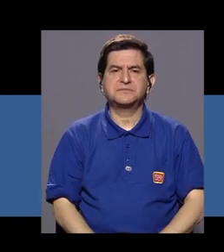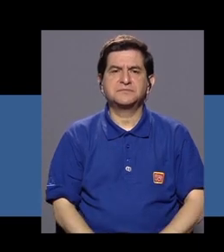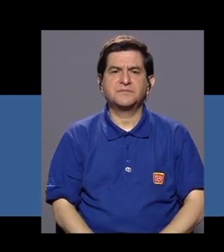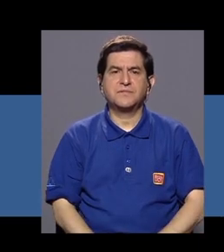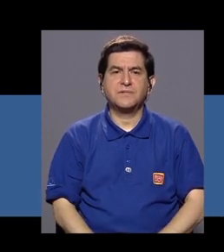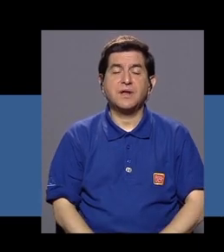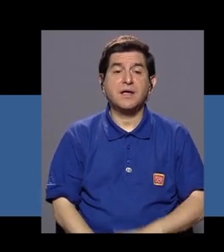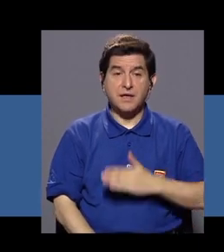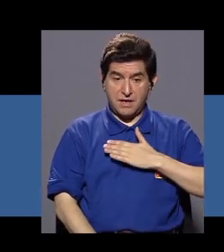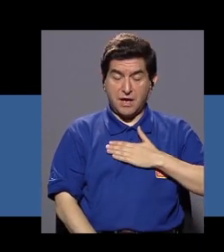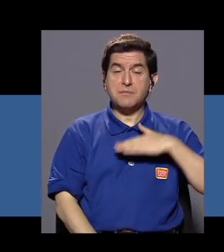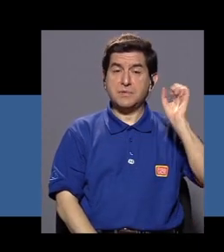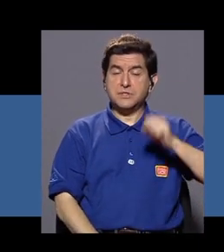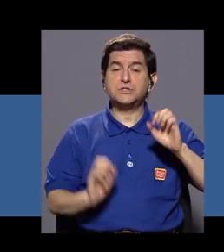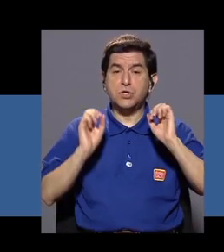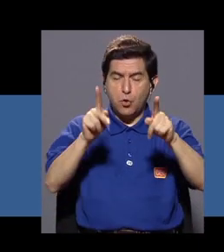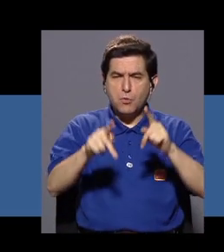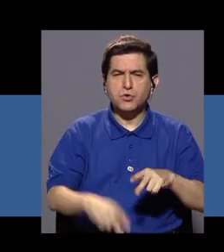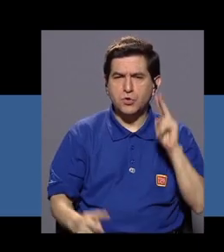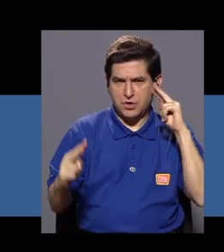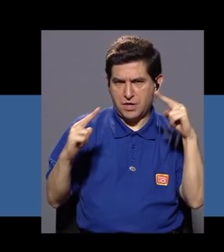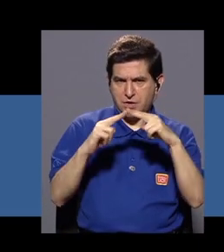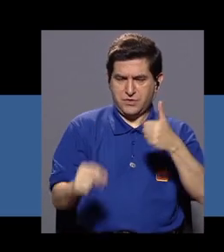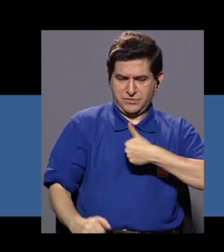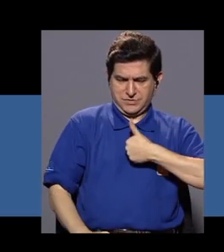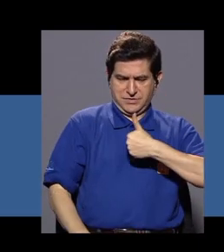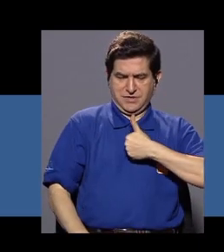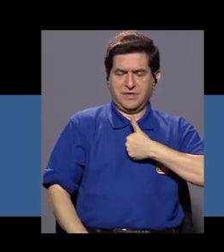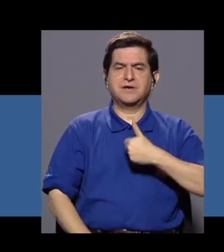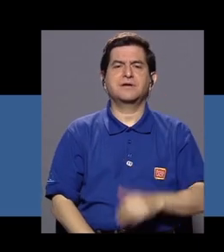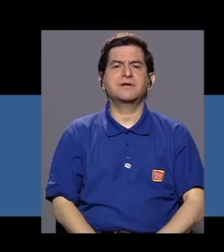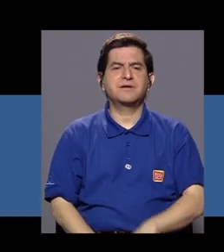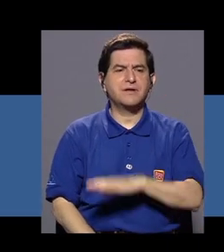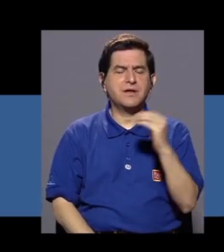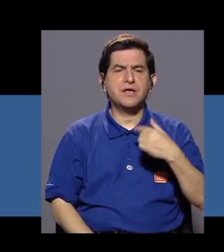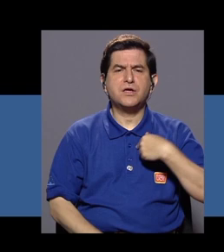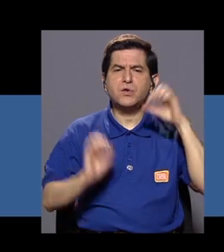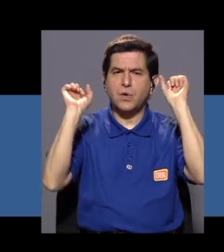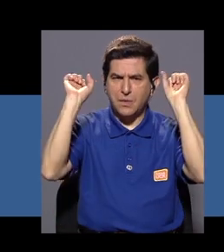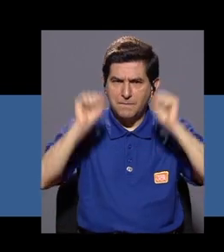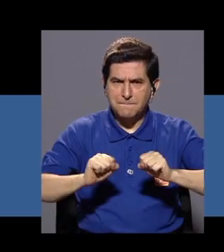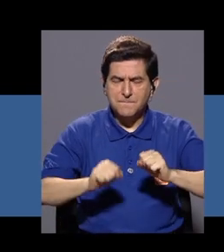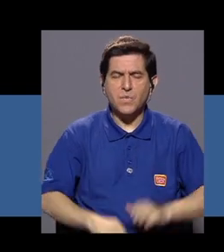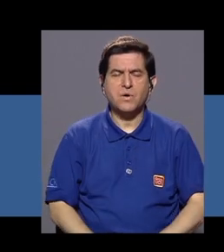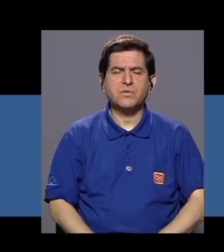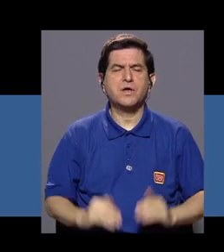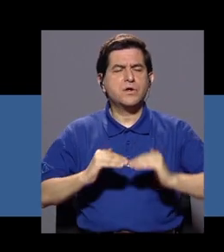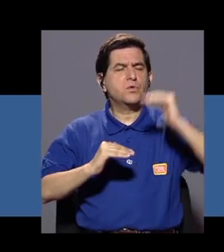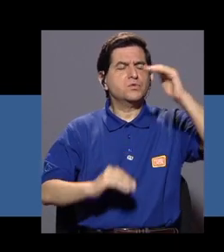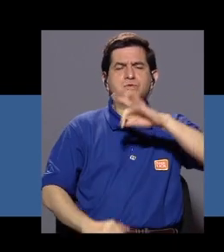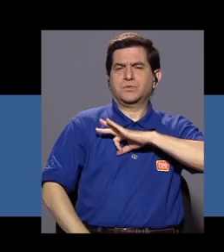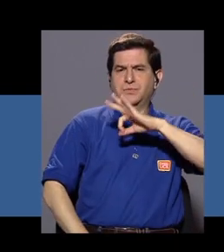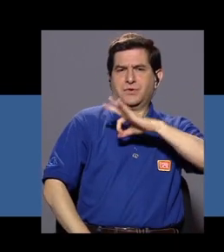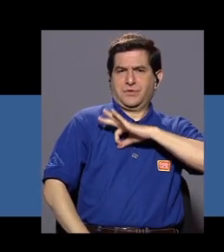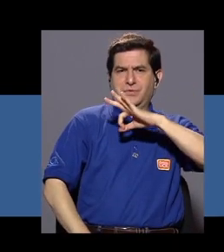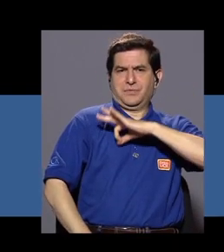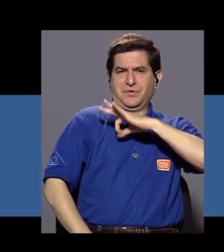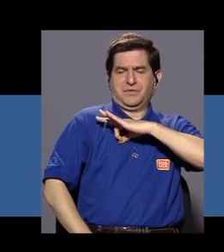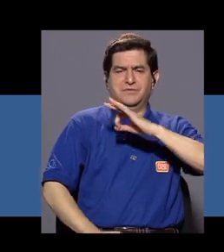Y me ha permitido conocerme más a mí mismo y lograr un mayor bienestar